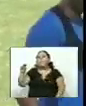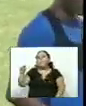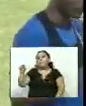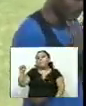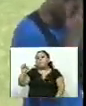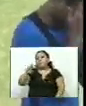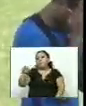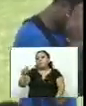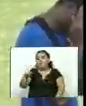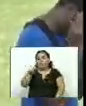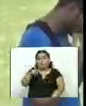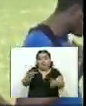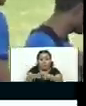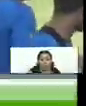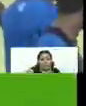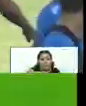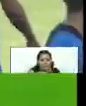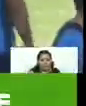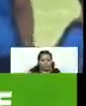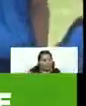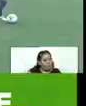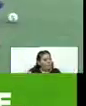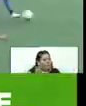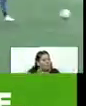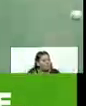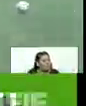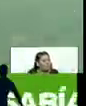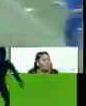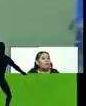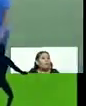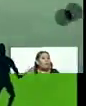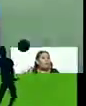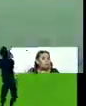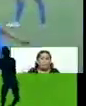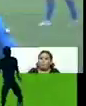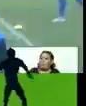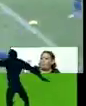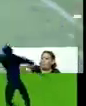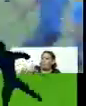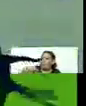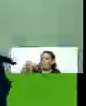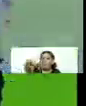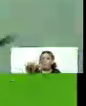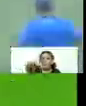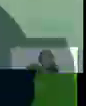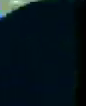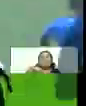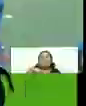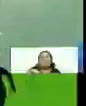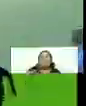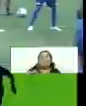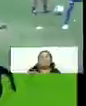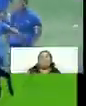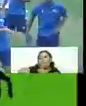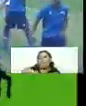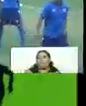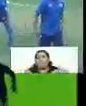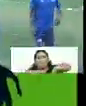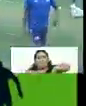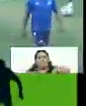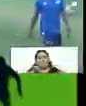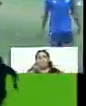y blanco que por cierto lo más destacado o lo más actualizado es que ya se sumó el volante de Alianza Fútbol Club hablando de Marvin